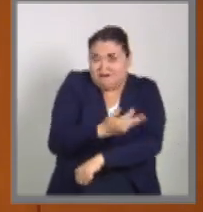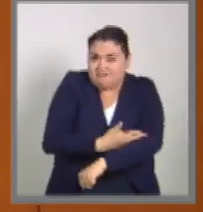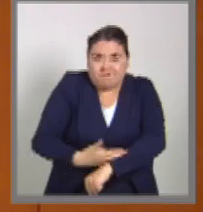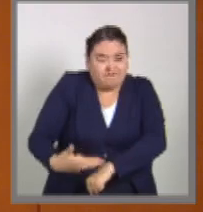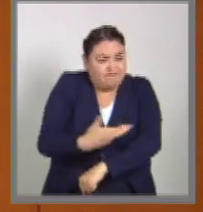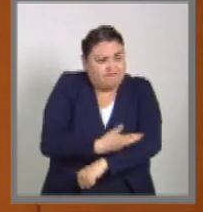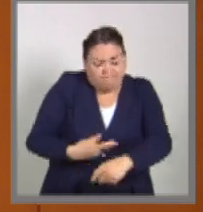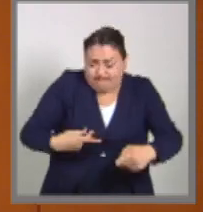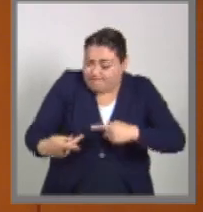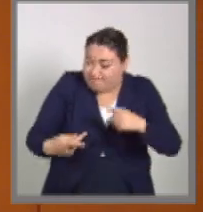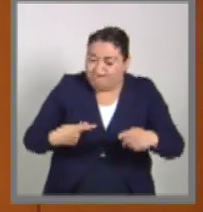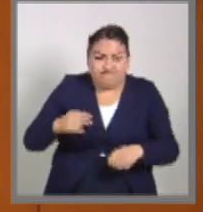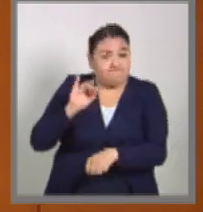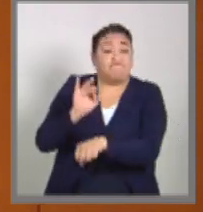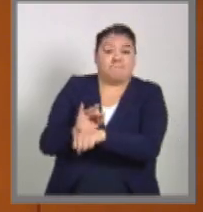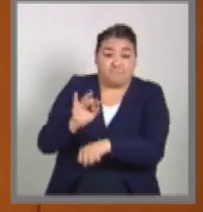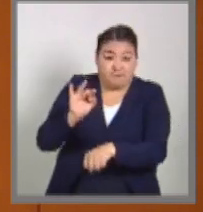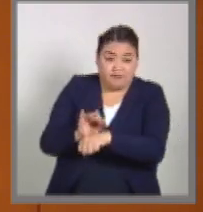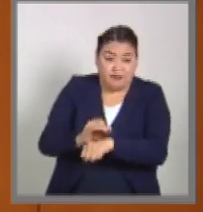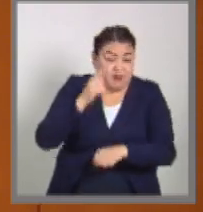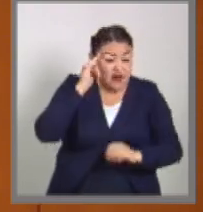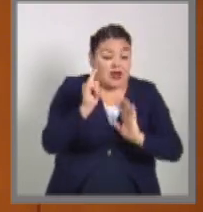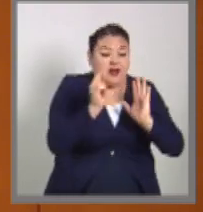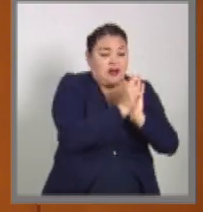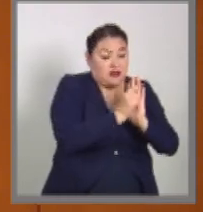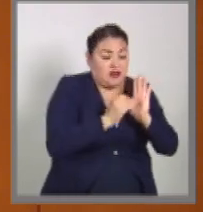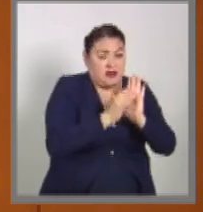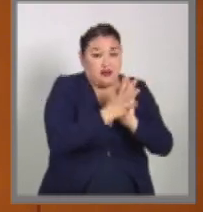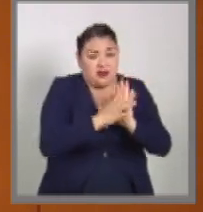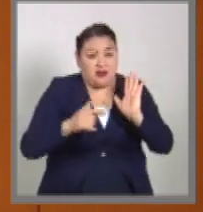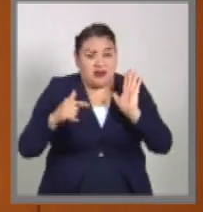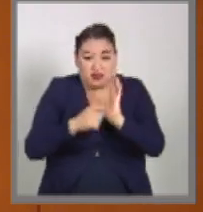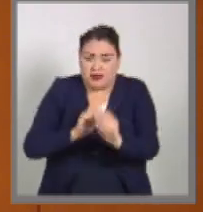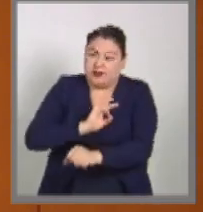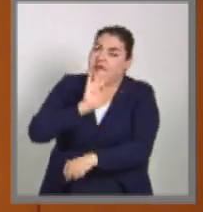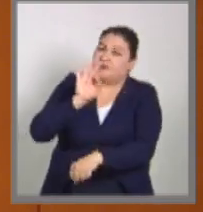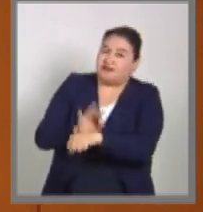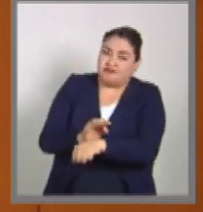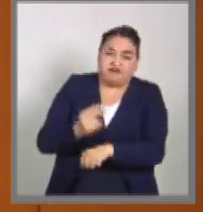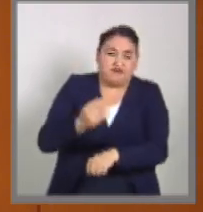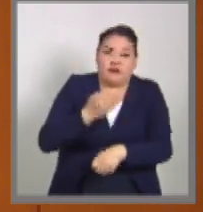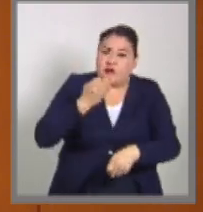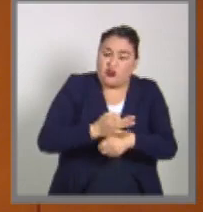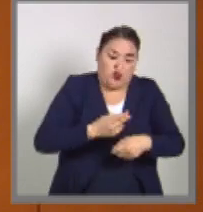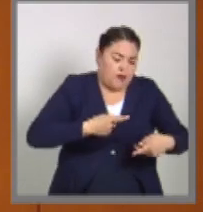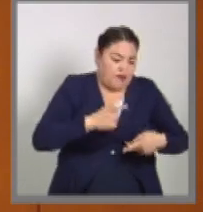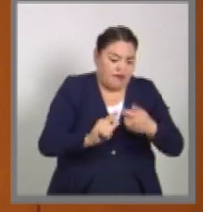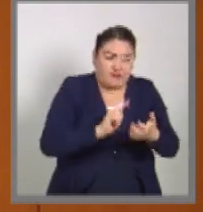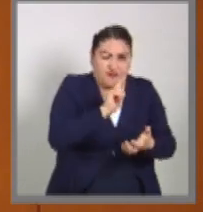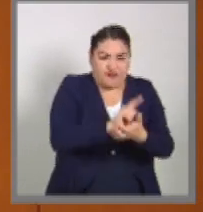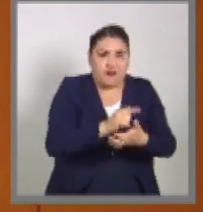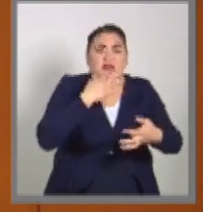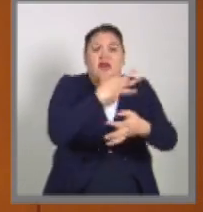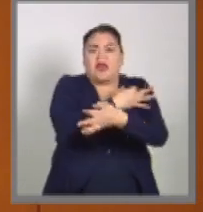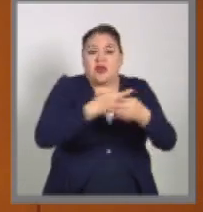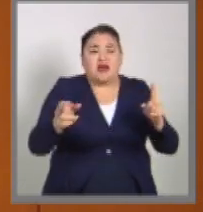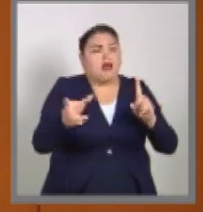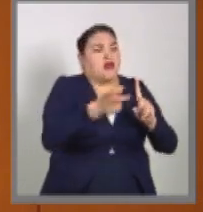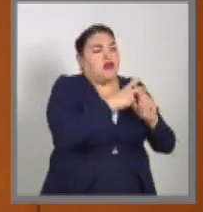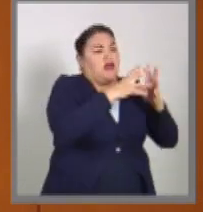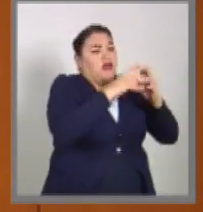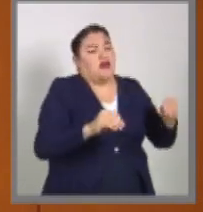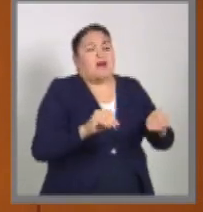de tal manera que jurídicamente teníamos que diseñar este precepto de la declaración de ausencia.